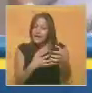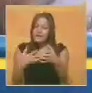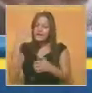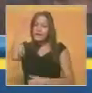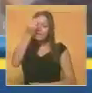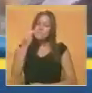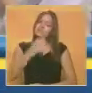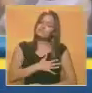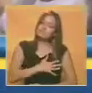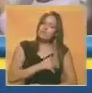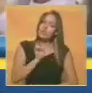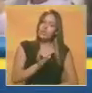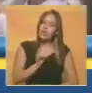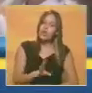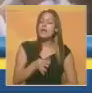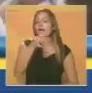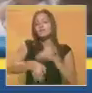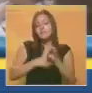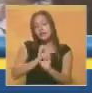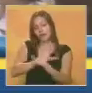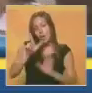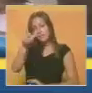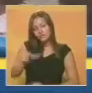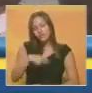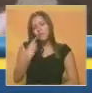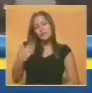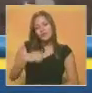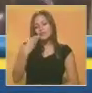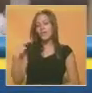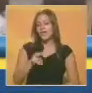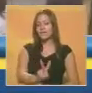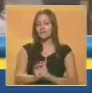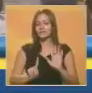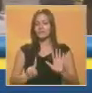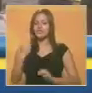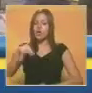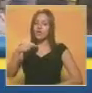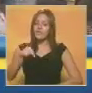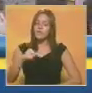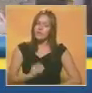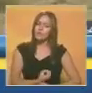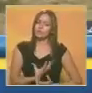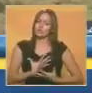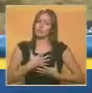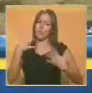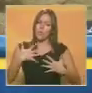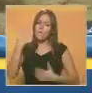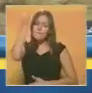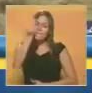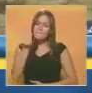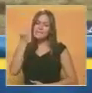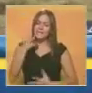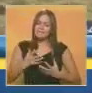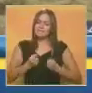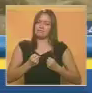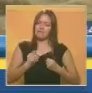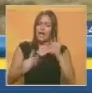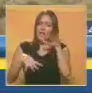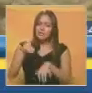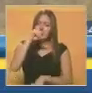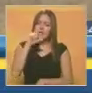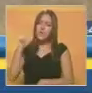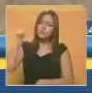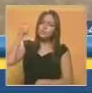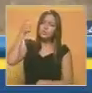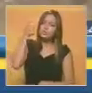consignas y aclaró que la ejecución de los cuatro militares el pasado 26 de noviembre le estremeció porque fueron, según Timochenko, 14 años